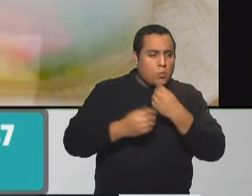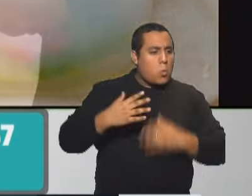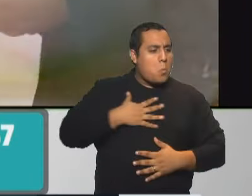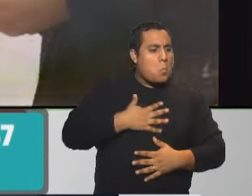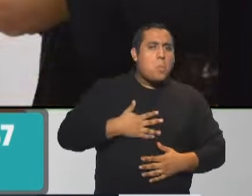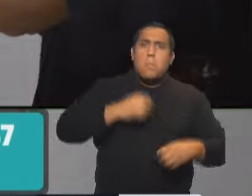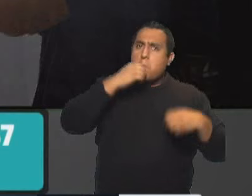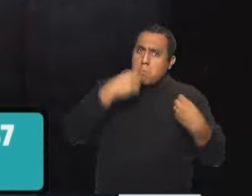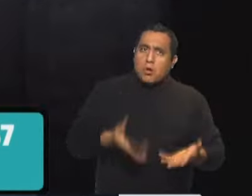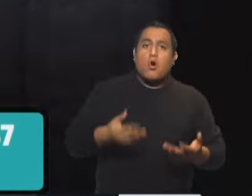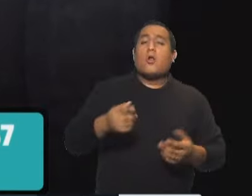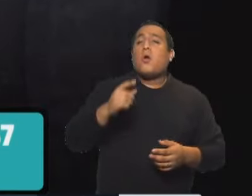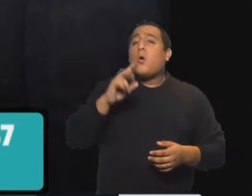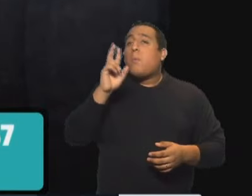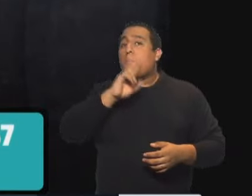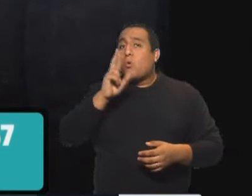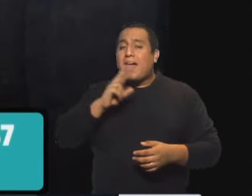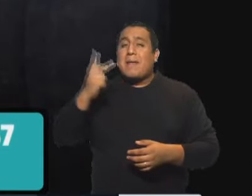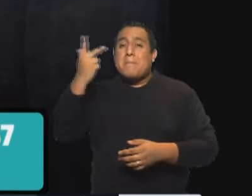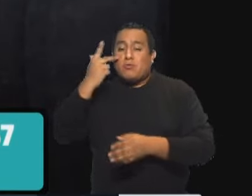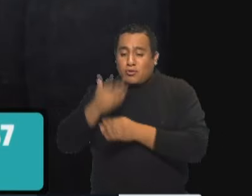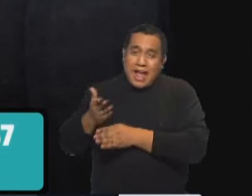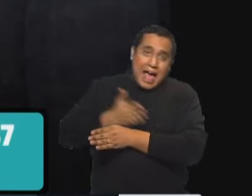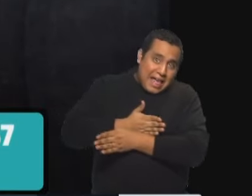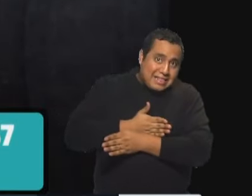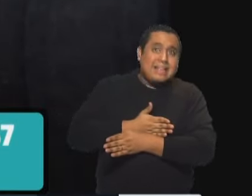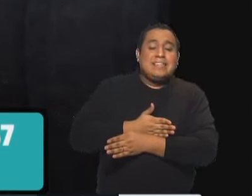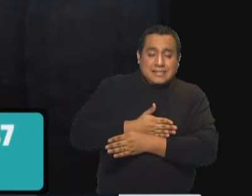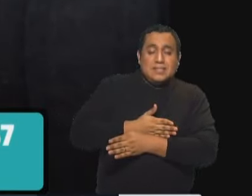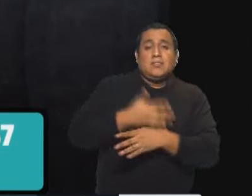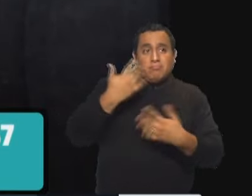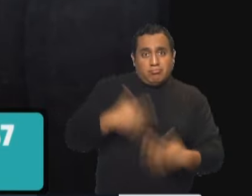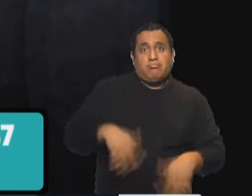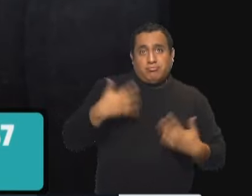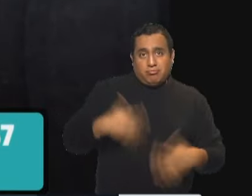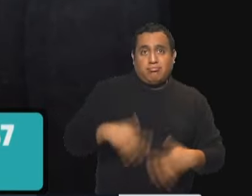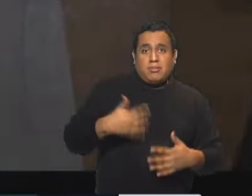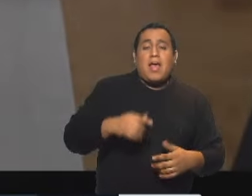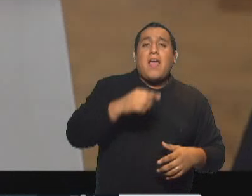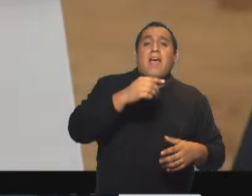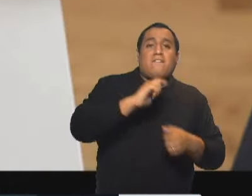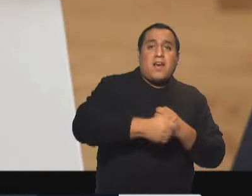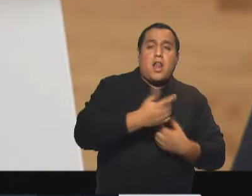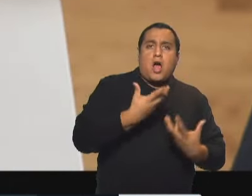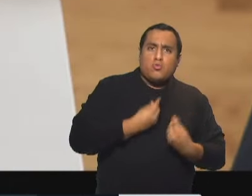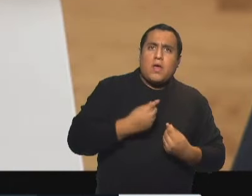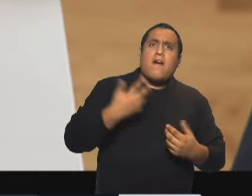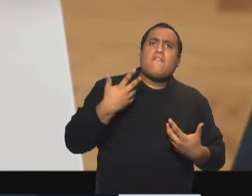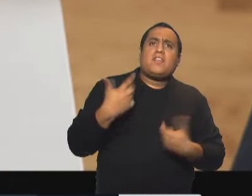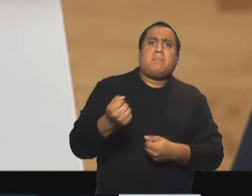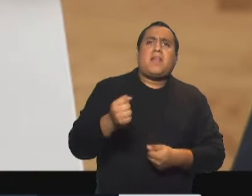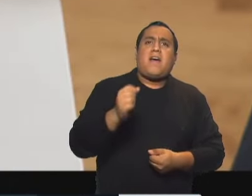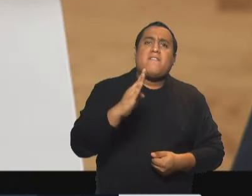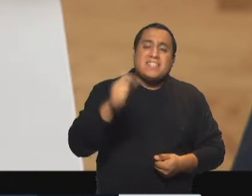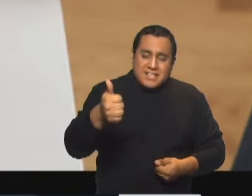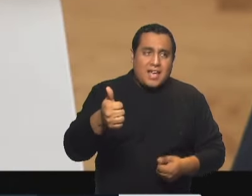Para esos momentos premenstruales de la mujer, la banana tiene vitamina B6 y tiene también mucha fibra, que le ayuda muchísimo a sentir más